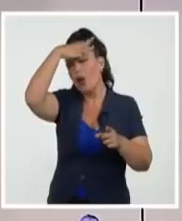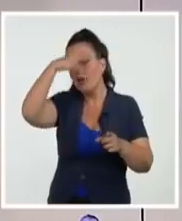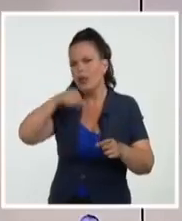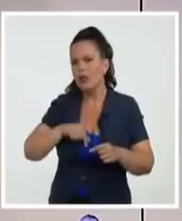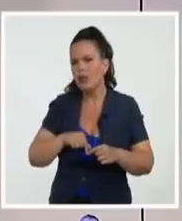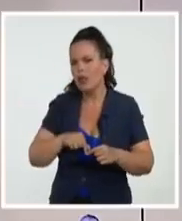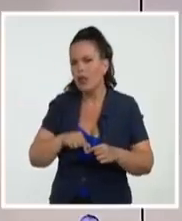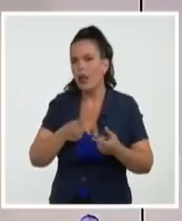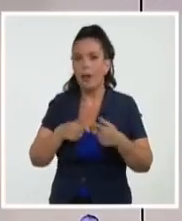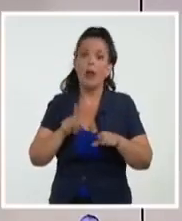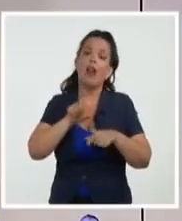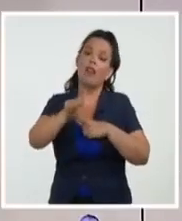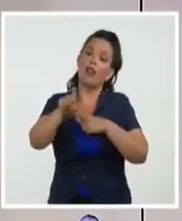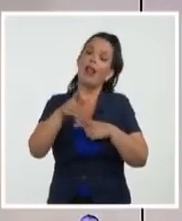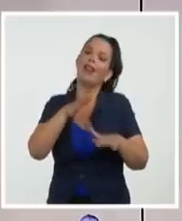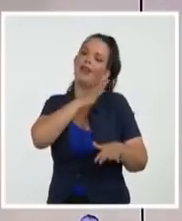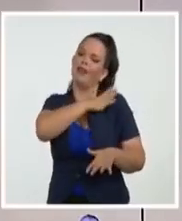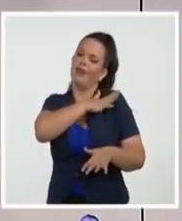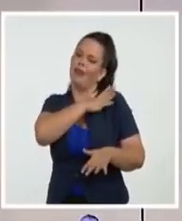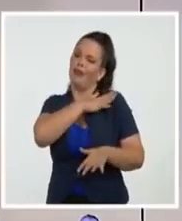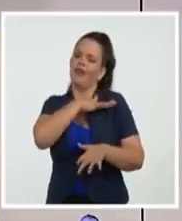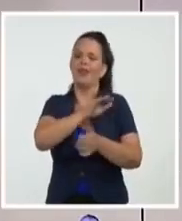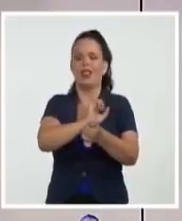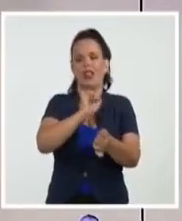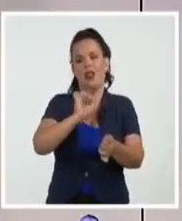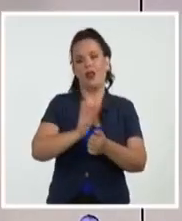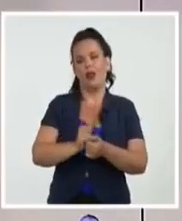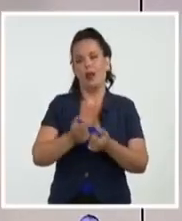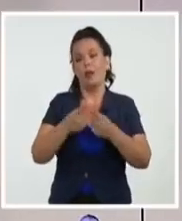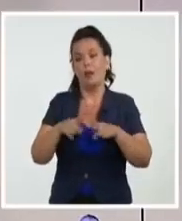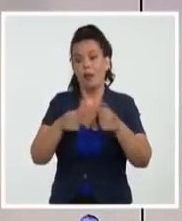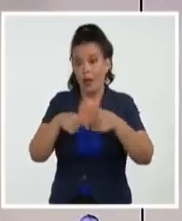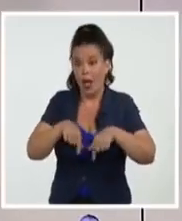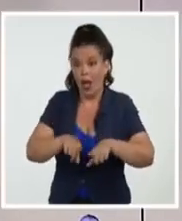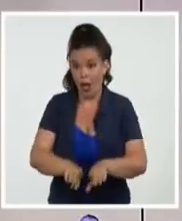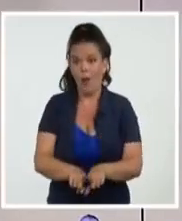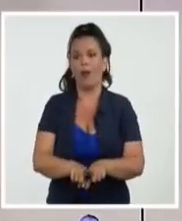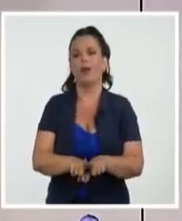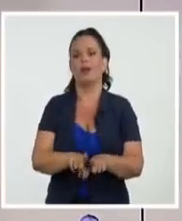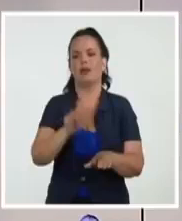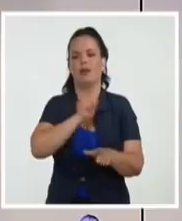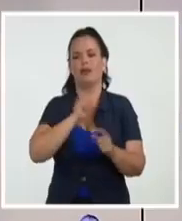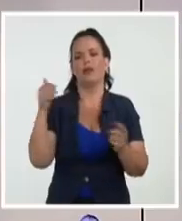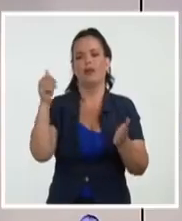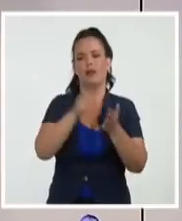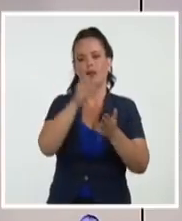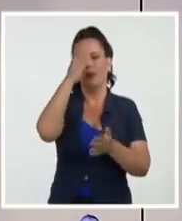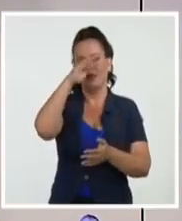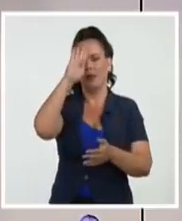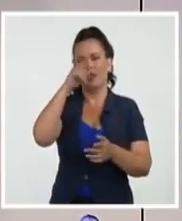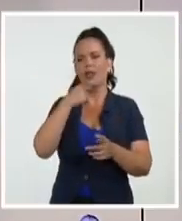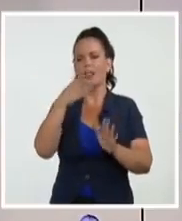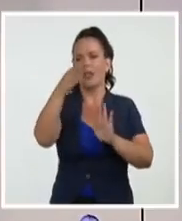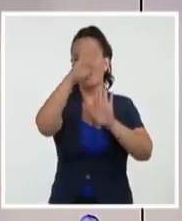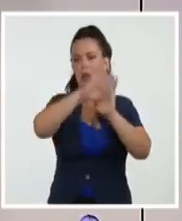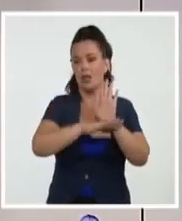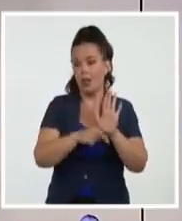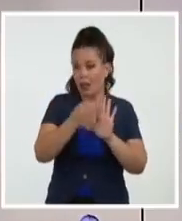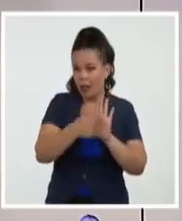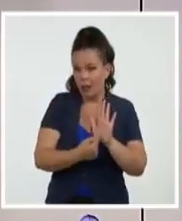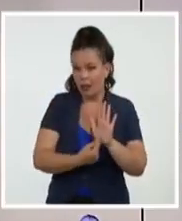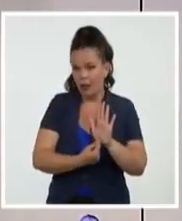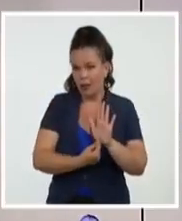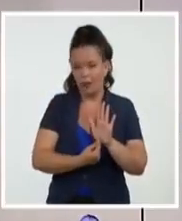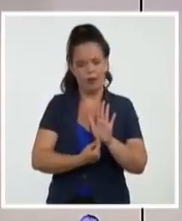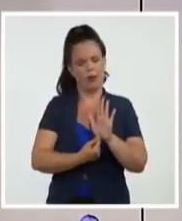Ese es el sistema político que ahora busca sensacionalismo, con una medida unilateral, con el general y héroe